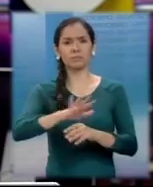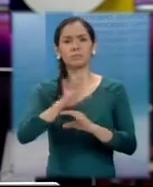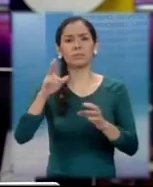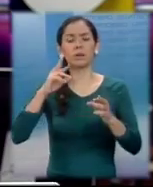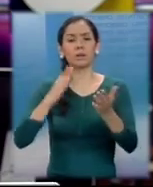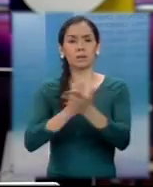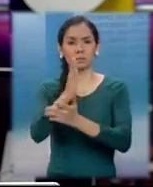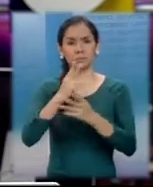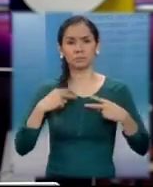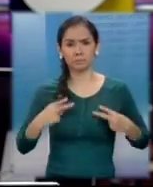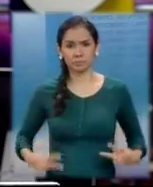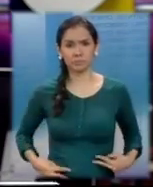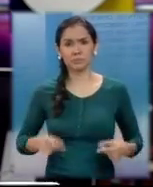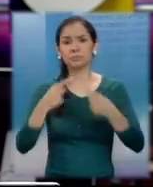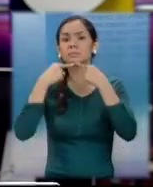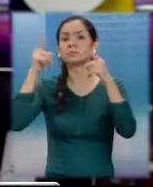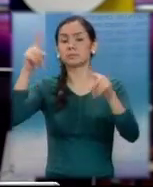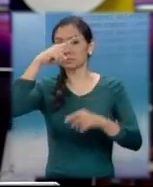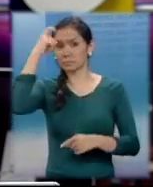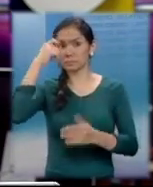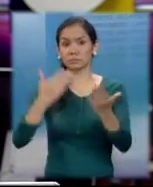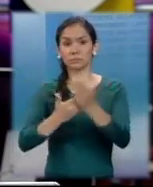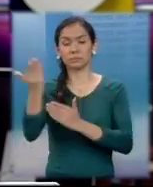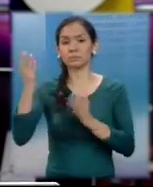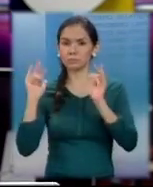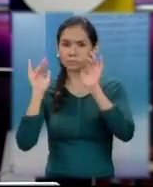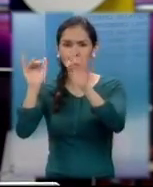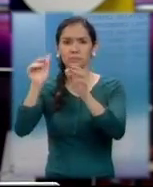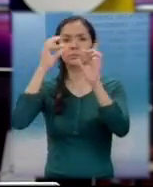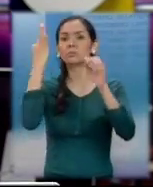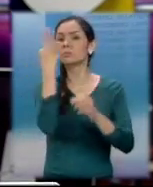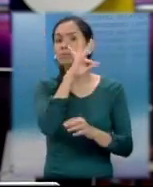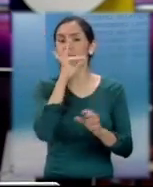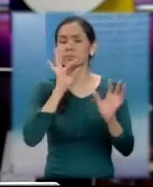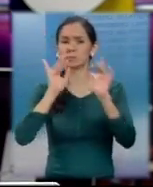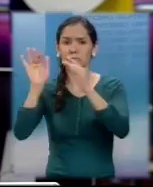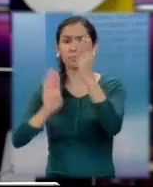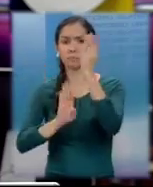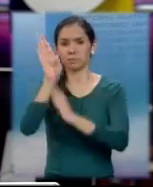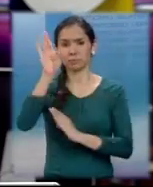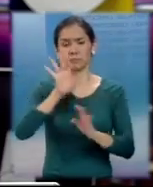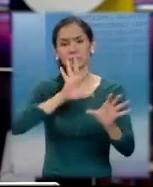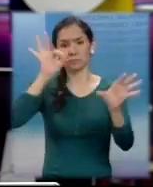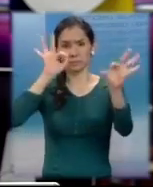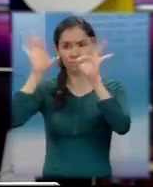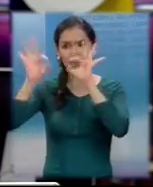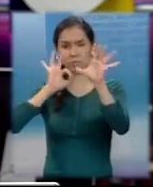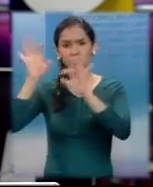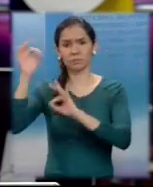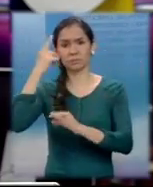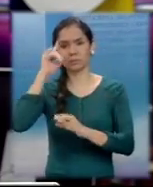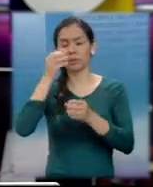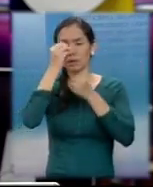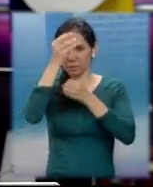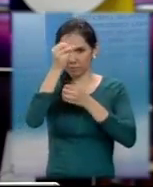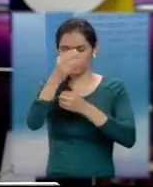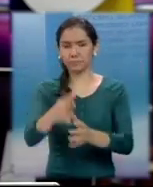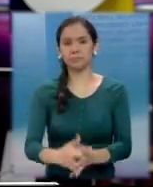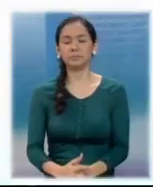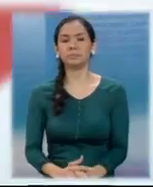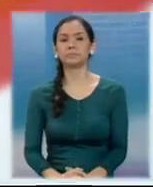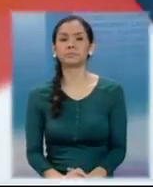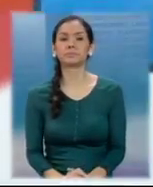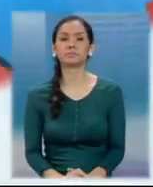Derechos Humanos anunció plazas de trabajo en la institución que dirige a todas las mujeres destacadas del departamento. Este es el informe con Darwin Pérez.